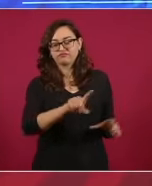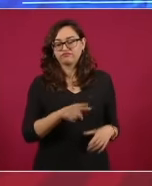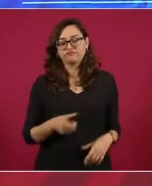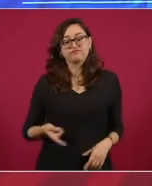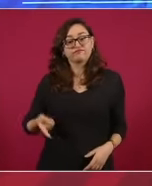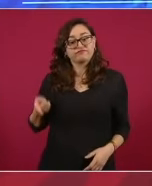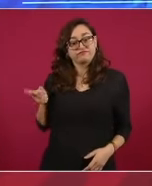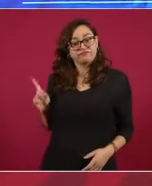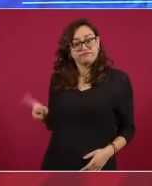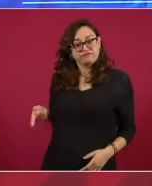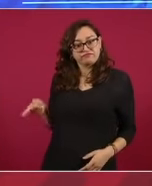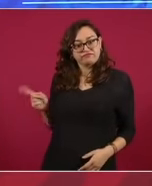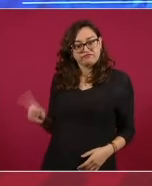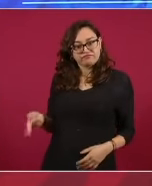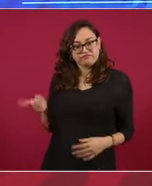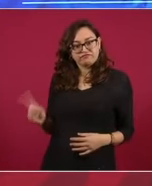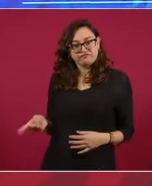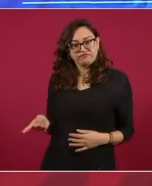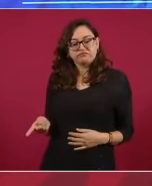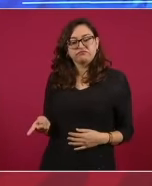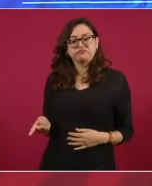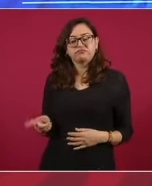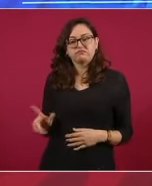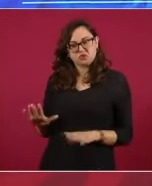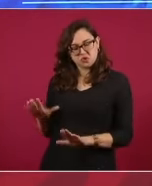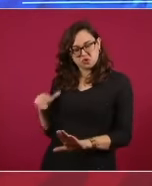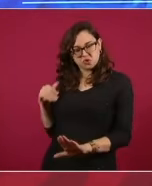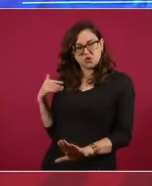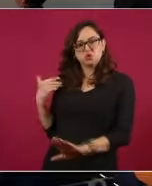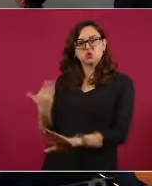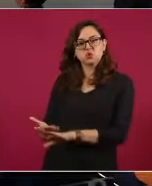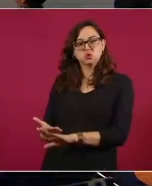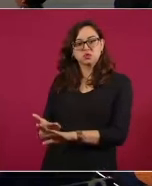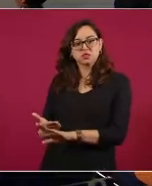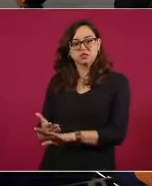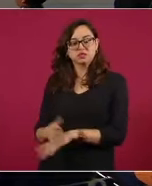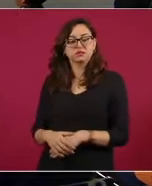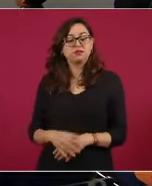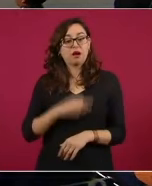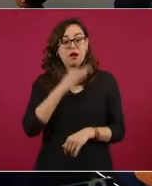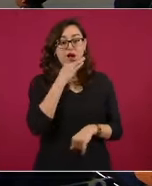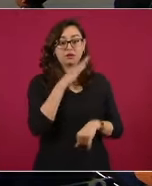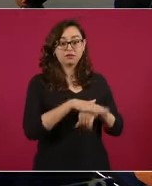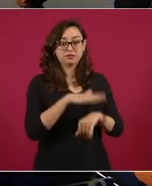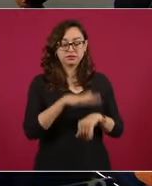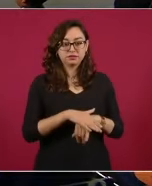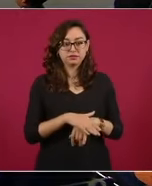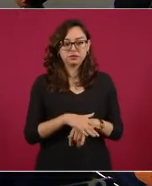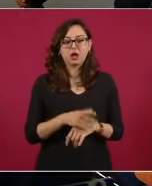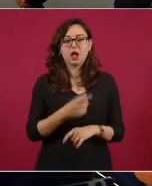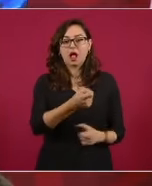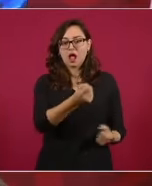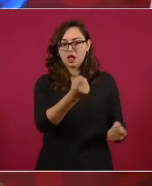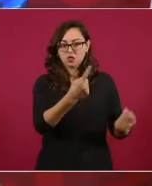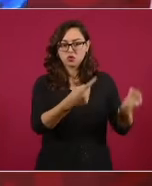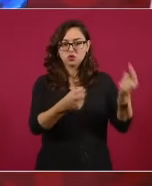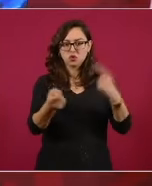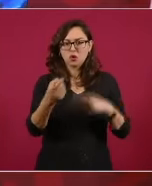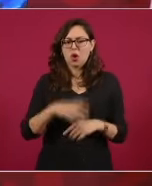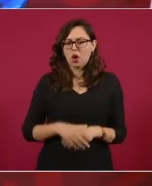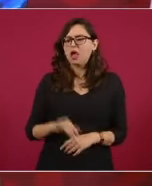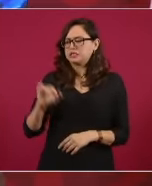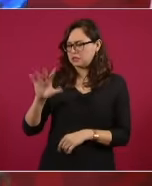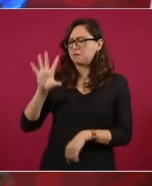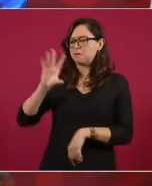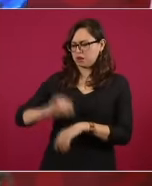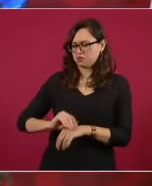que aprovecho para mandarles el recado, unos de por aquí que quieren, ah, sí, te dejo pasar, pero